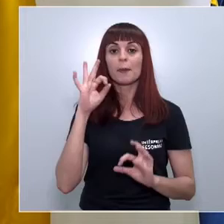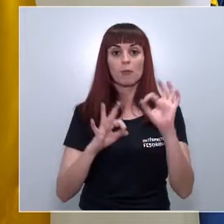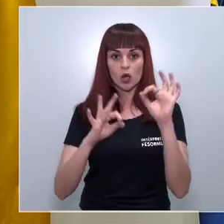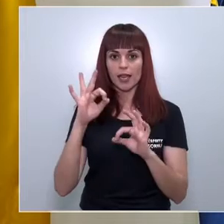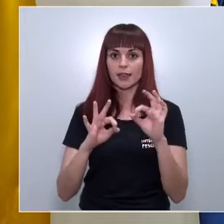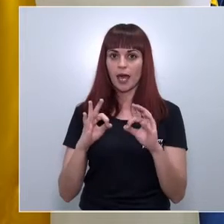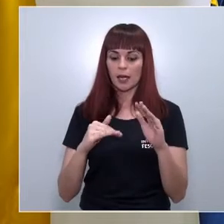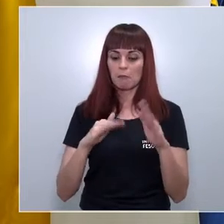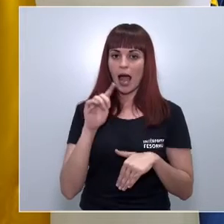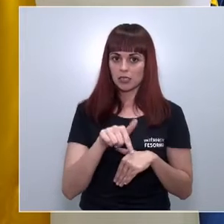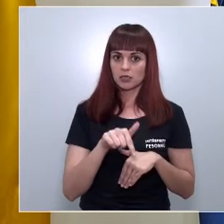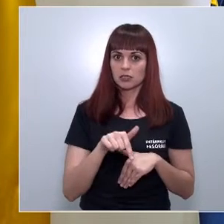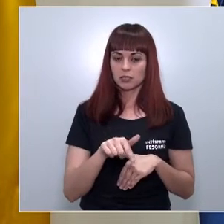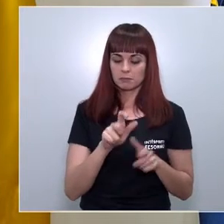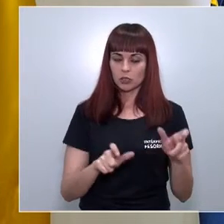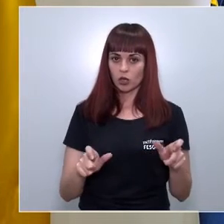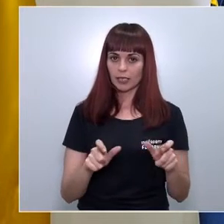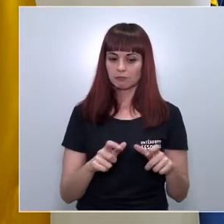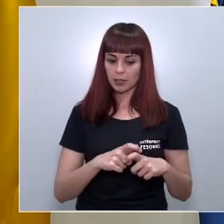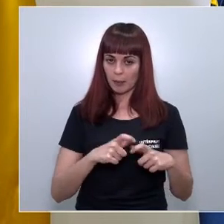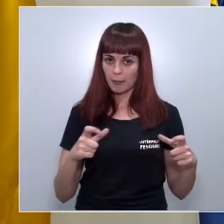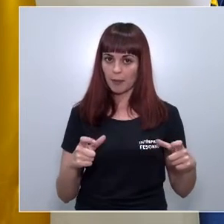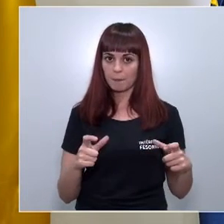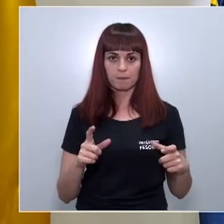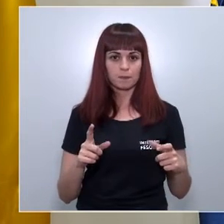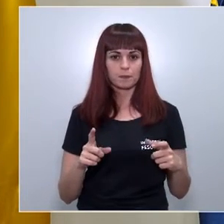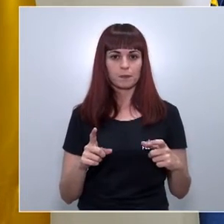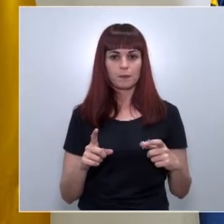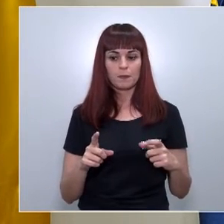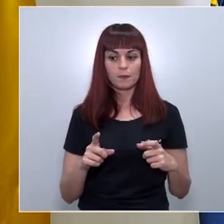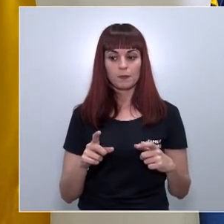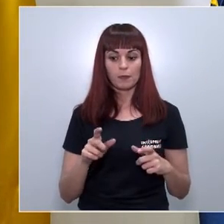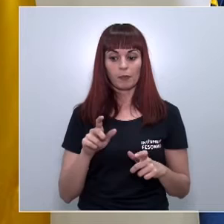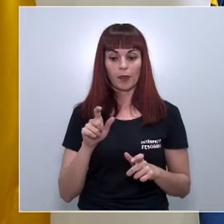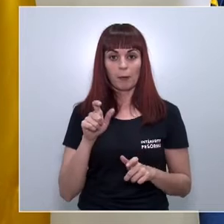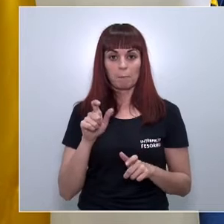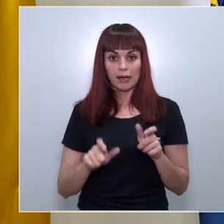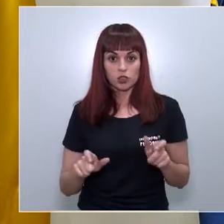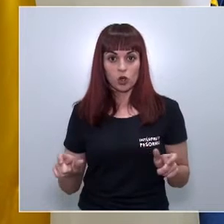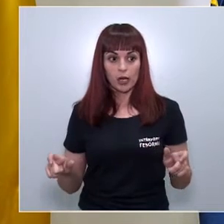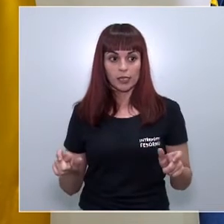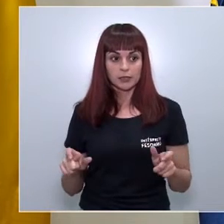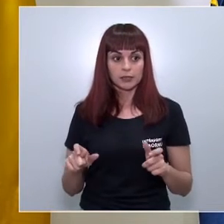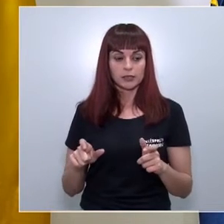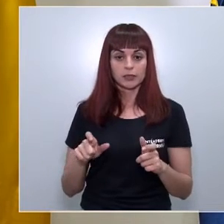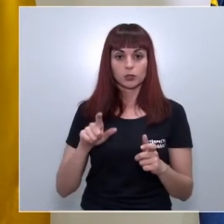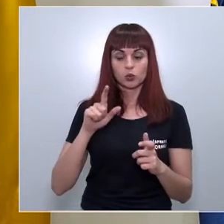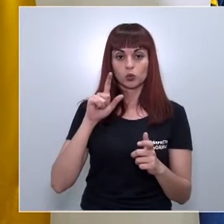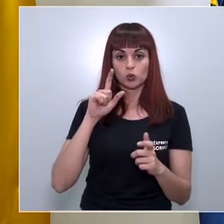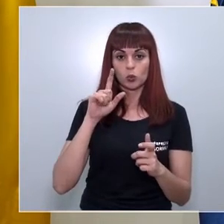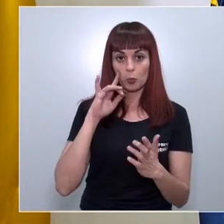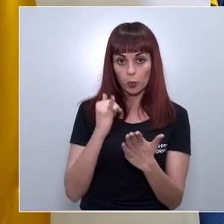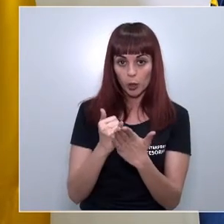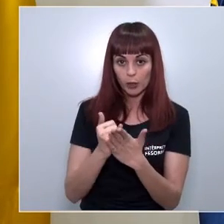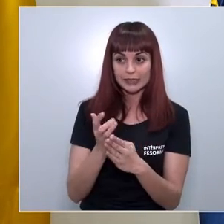mayor en esa área de casos probables antes de que incluso las personas bueno se hagan las determinaciones y tengamos la certeza